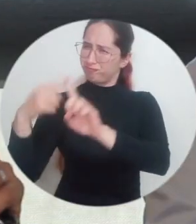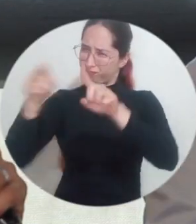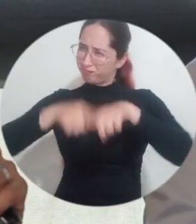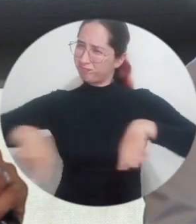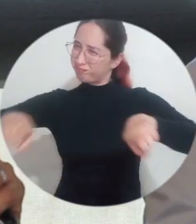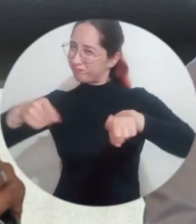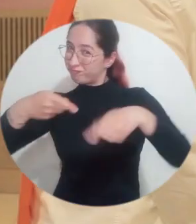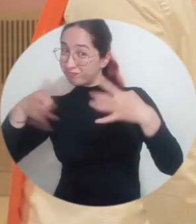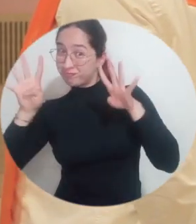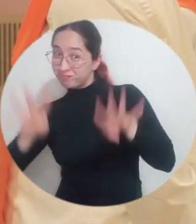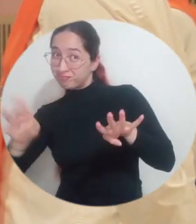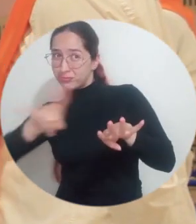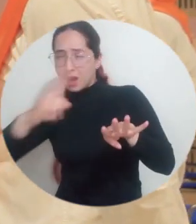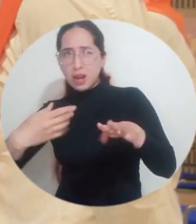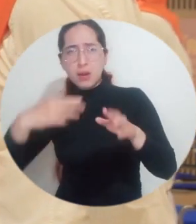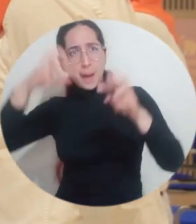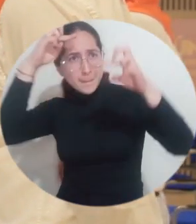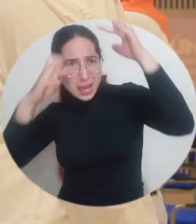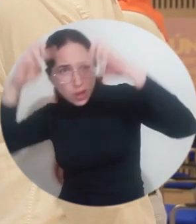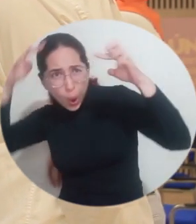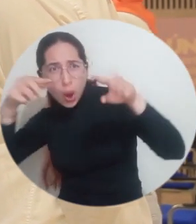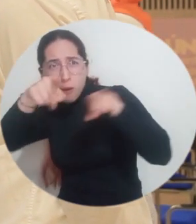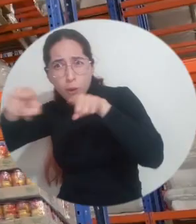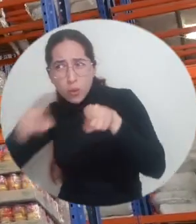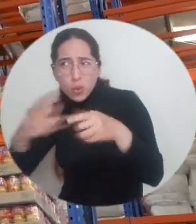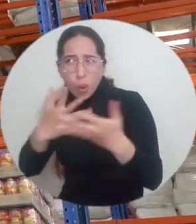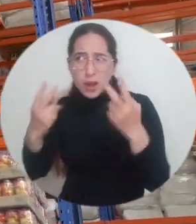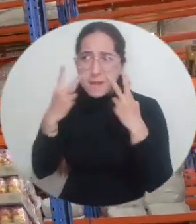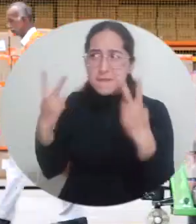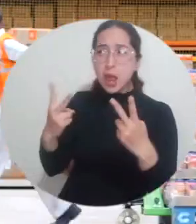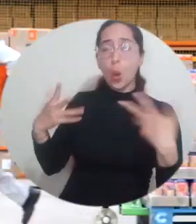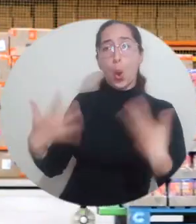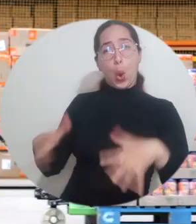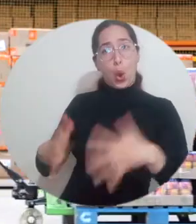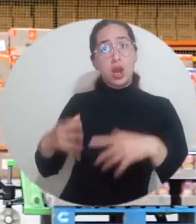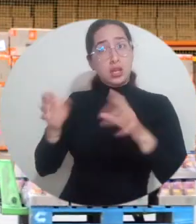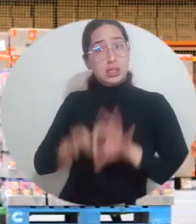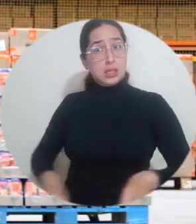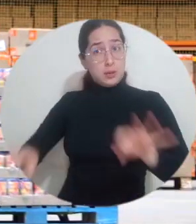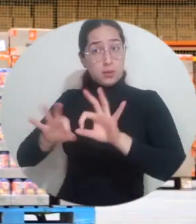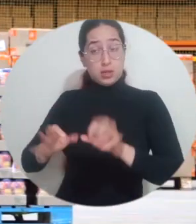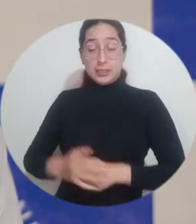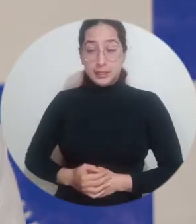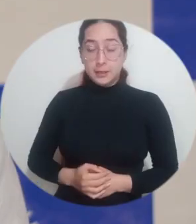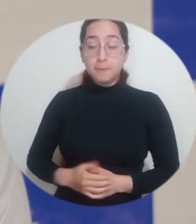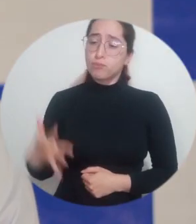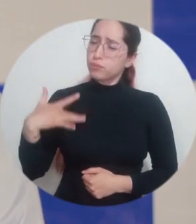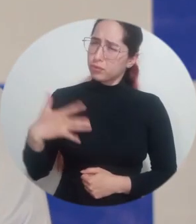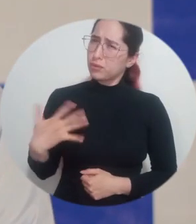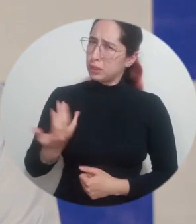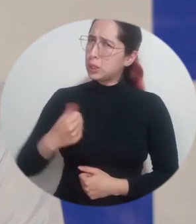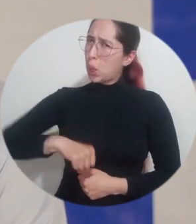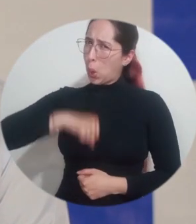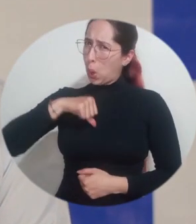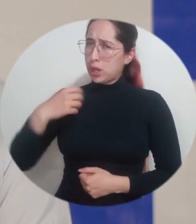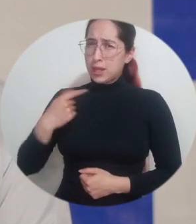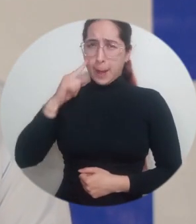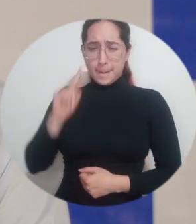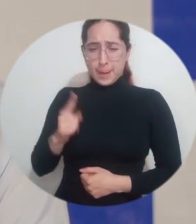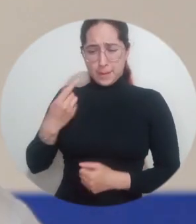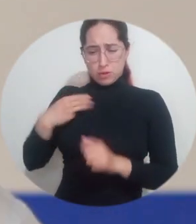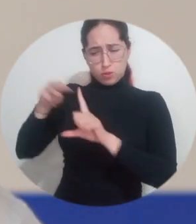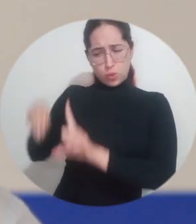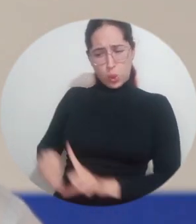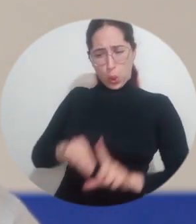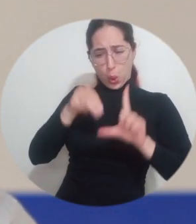aportándole a la sociedad, personas, profesionales en áreas supremamente pertinentes para el territorio. Sentimos supremamente orgullosos de esta primera